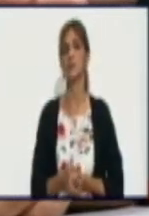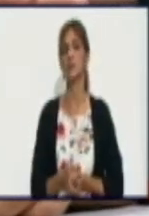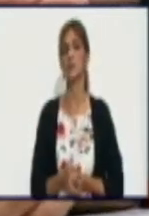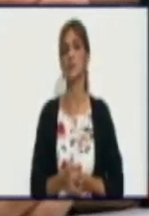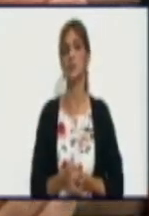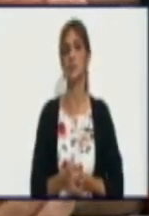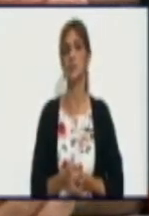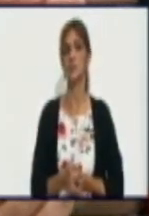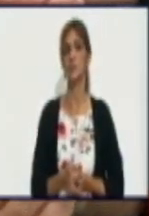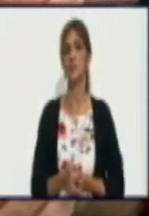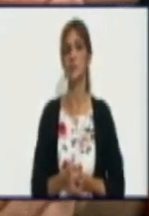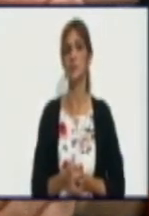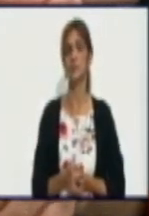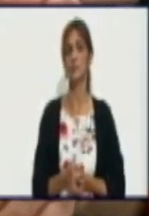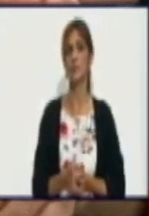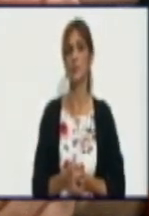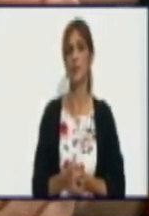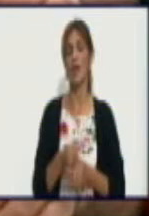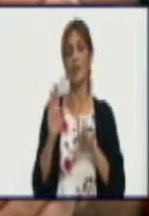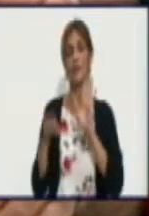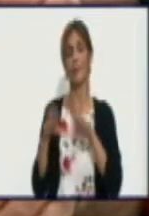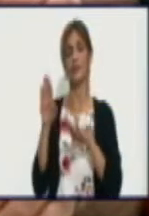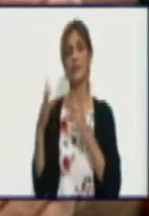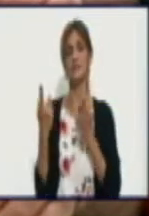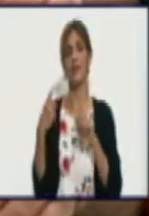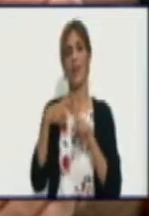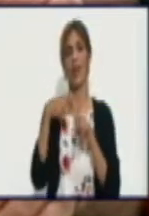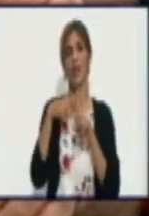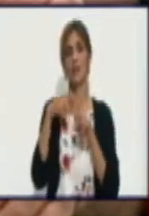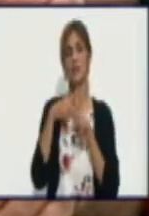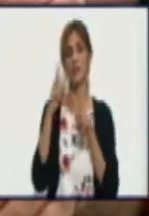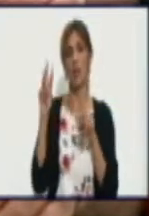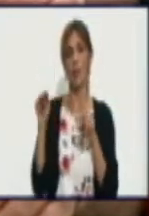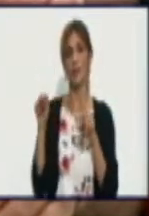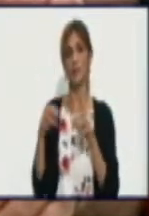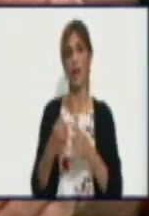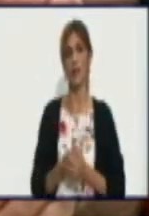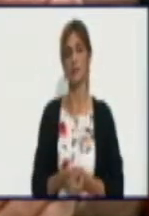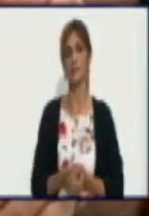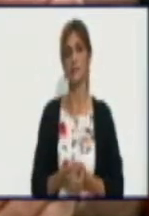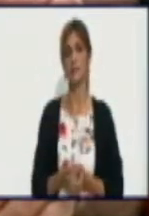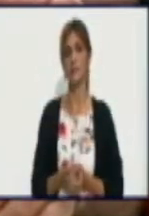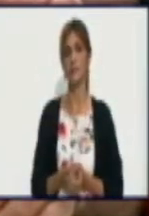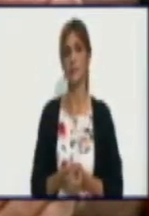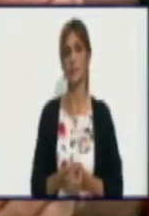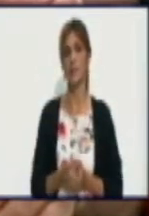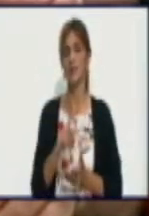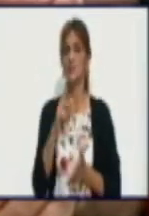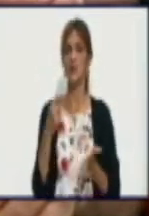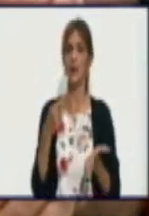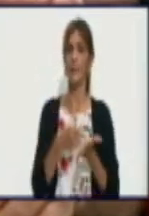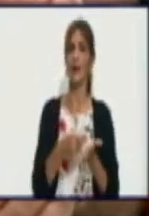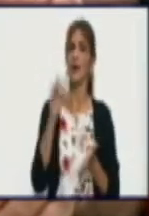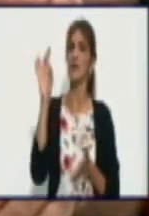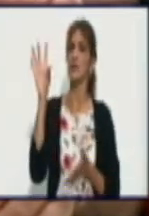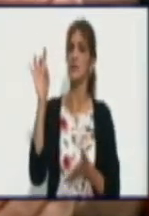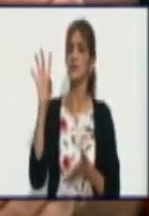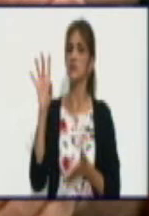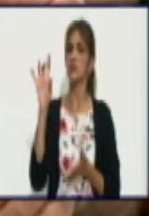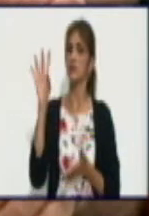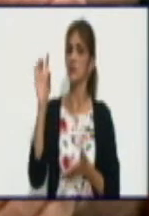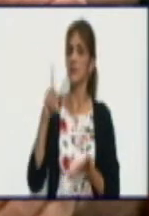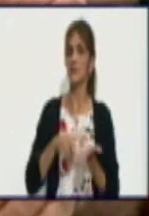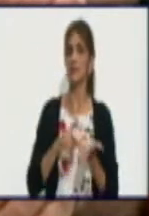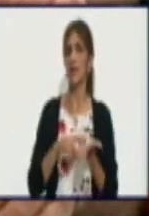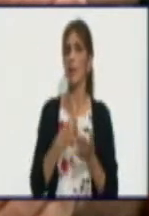convenido, según el kilometraje. Es decir, el productor que esté de 1 a 4 kilómetros se le pagan 15 centavos por cada litro que